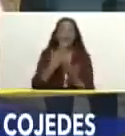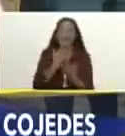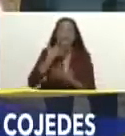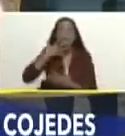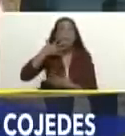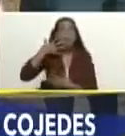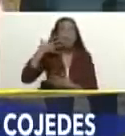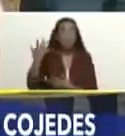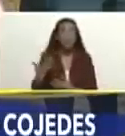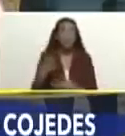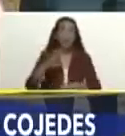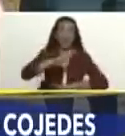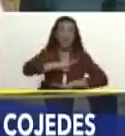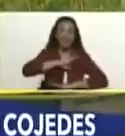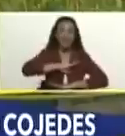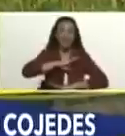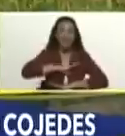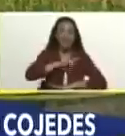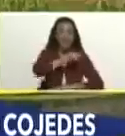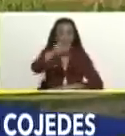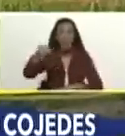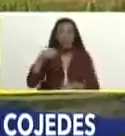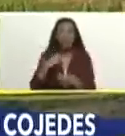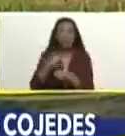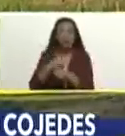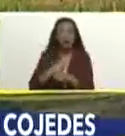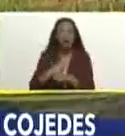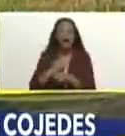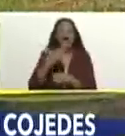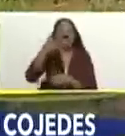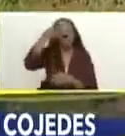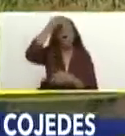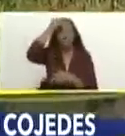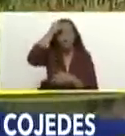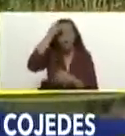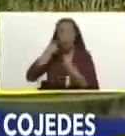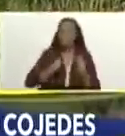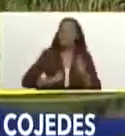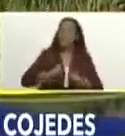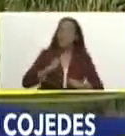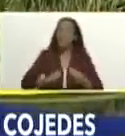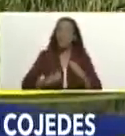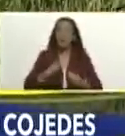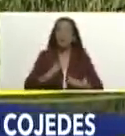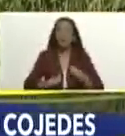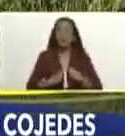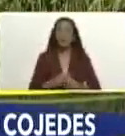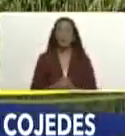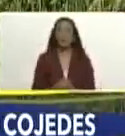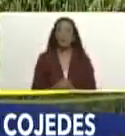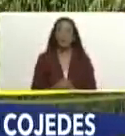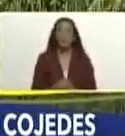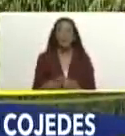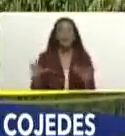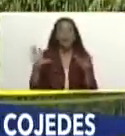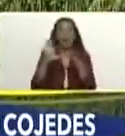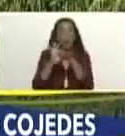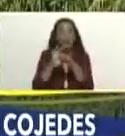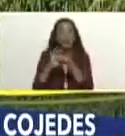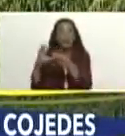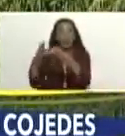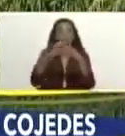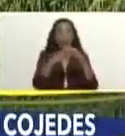orgullosos muy satisfechos de su entendimiento de su preocupación y bueno queremos seguir trabajando juntos por la